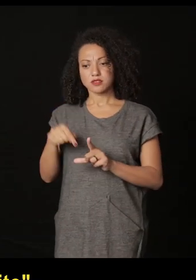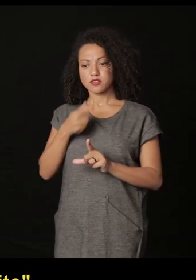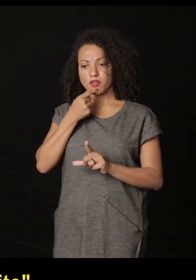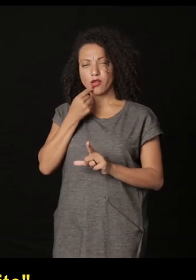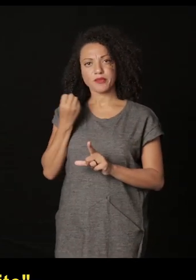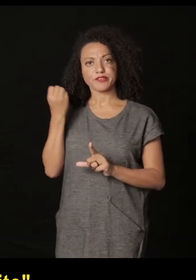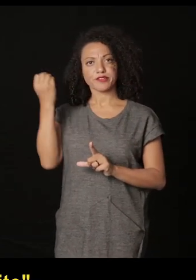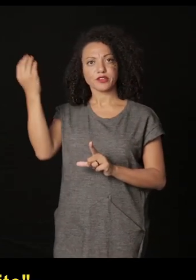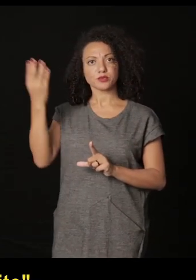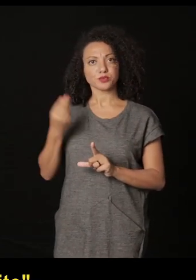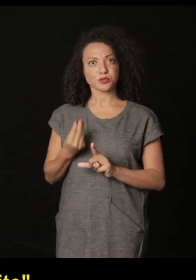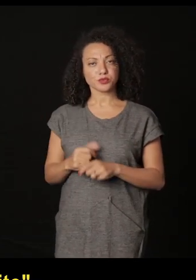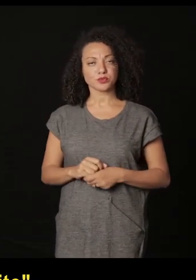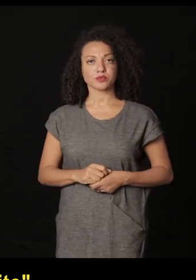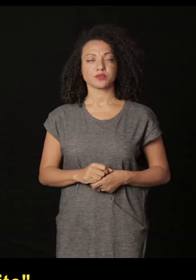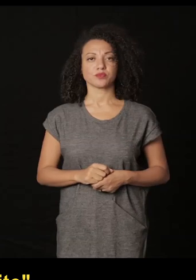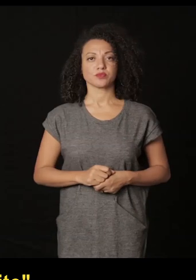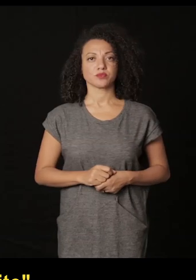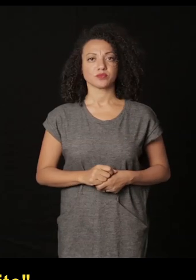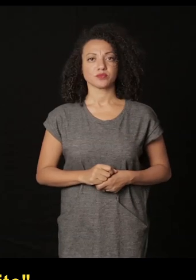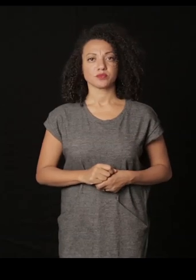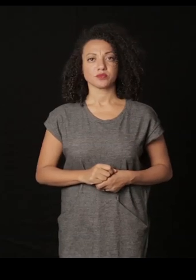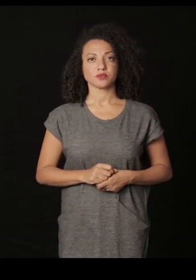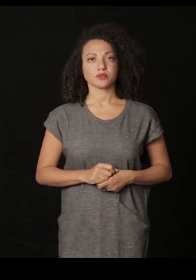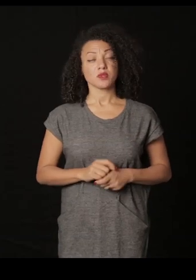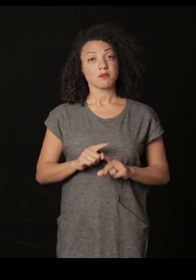Oye, ese cara viaja mucho.